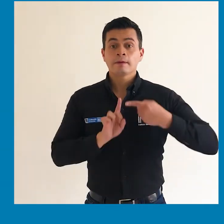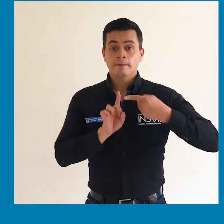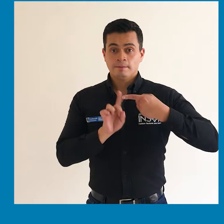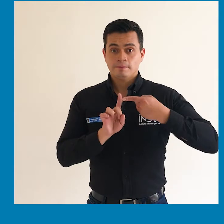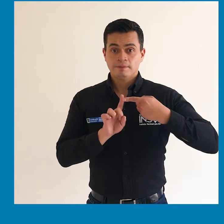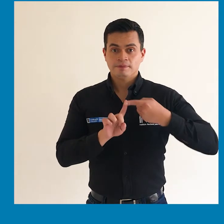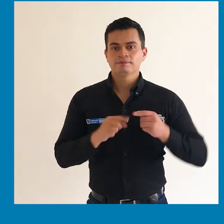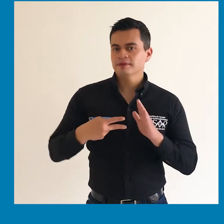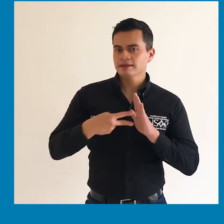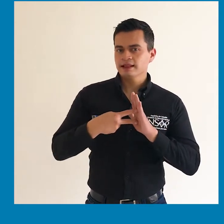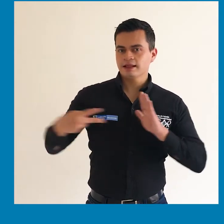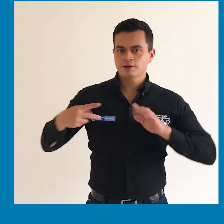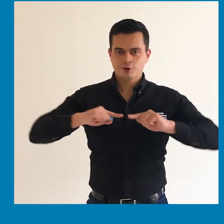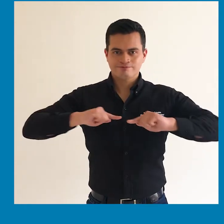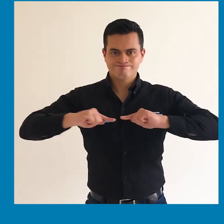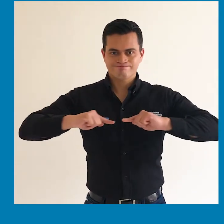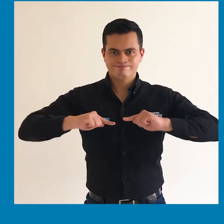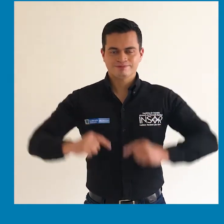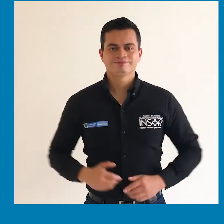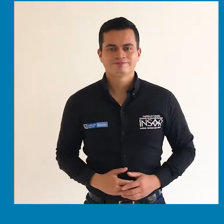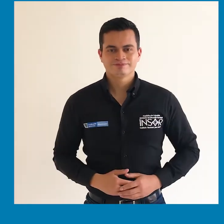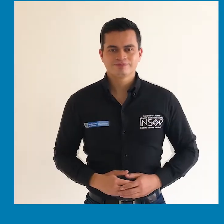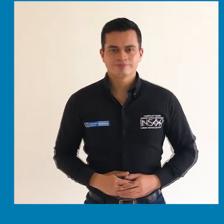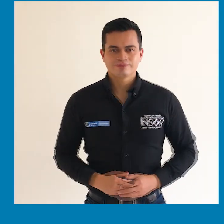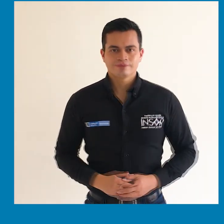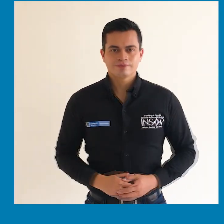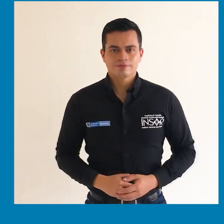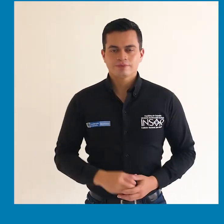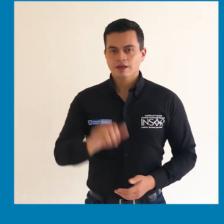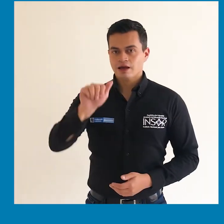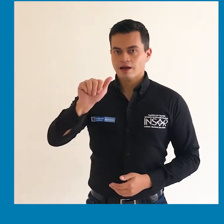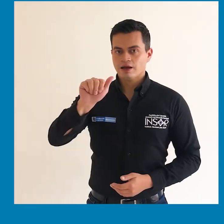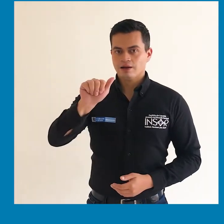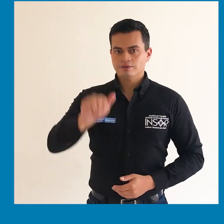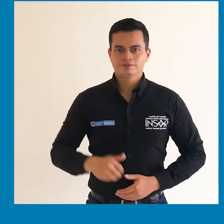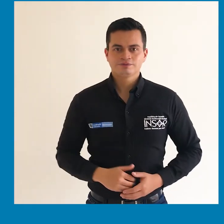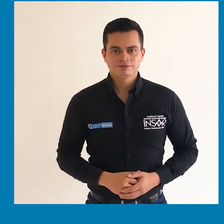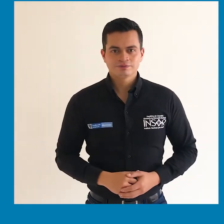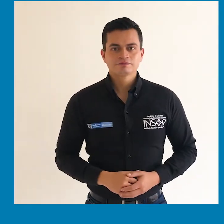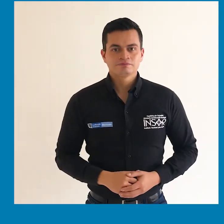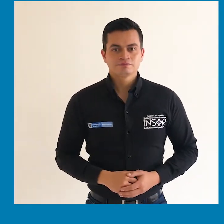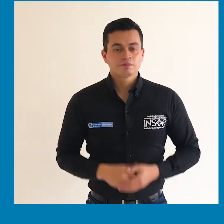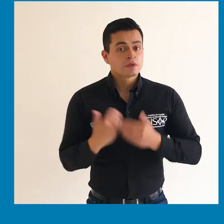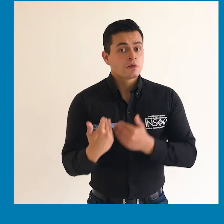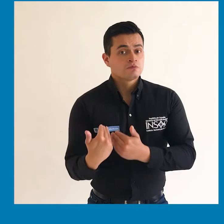Primero. Técnico-administrativas. A.